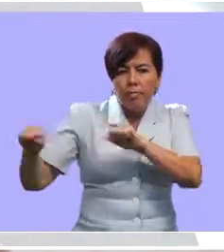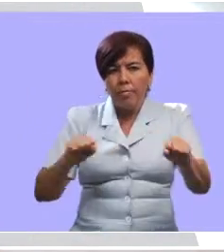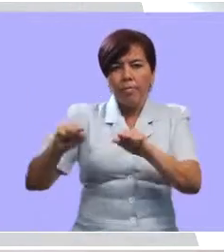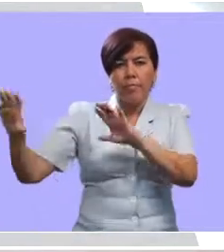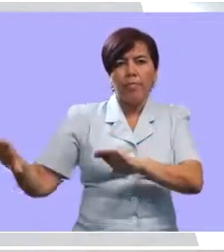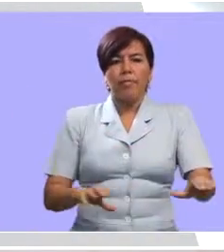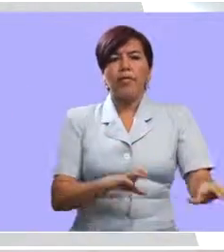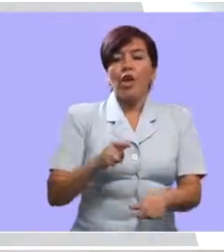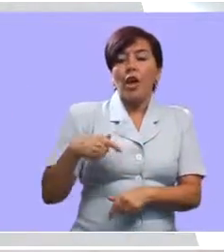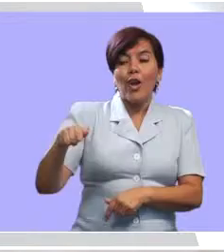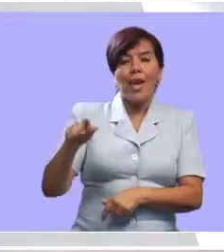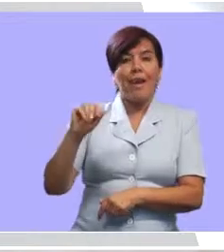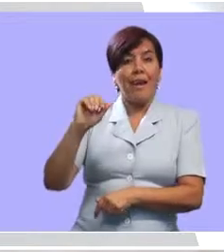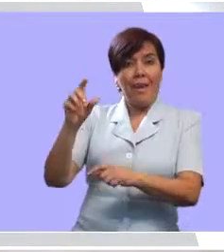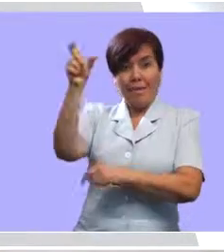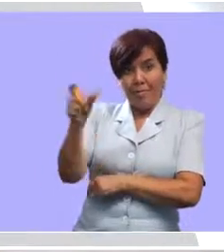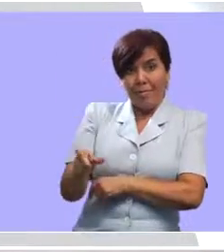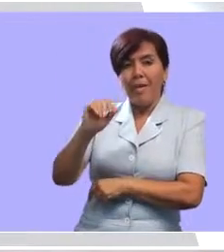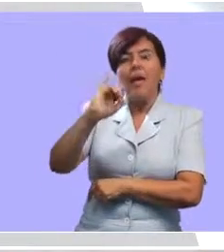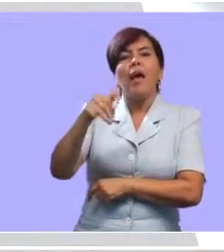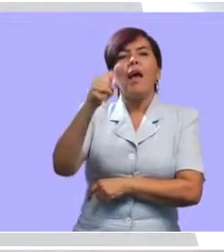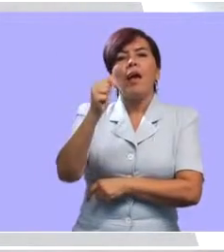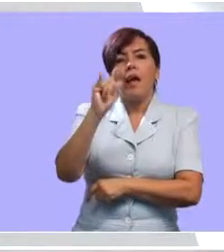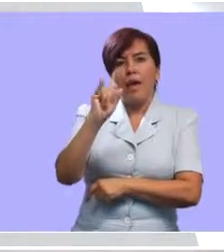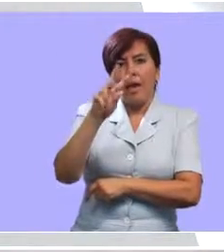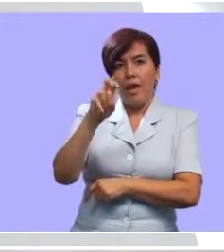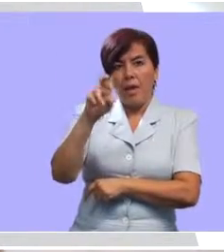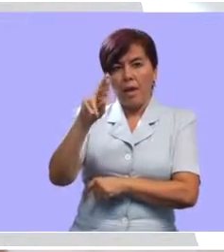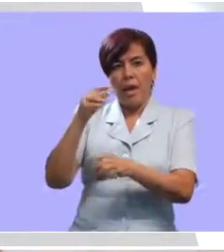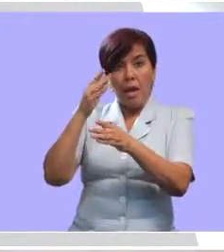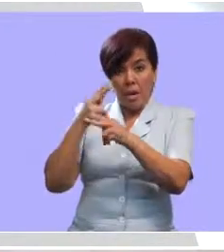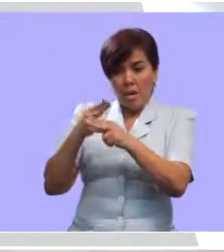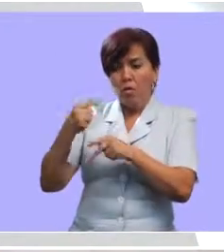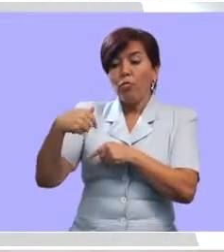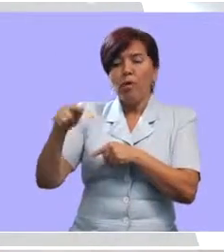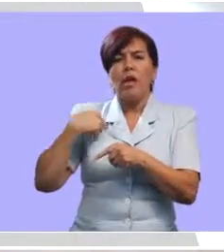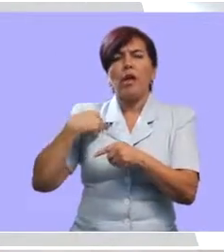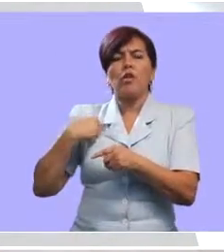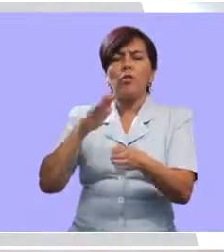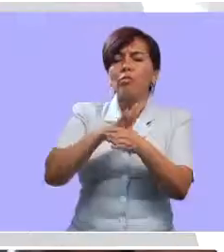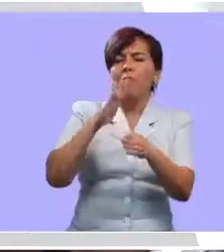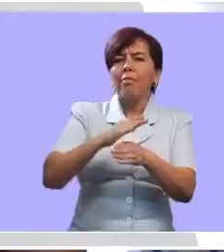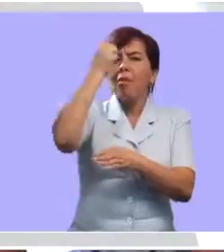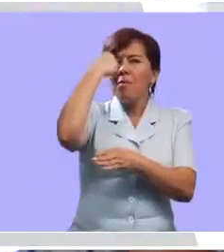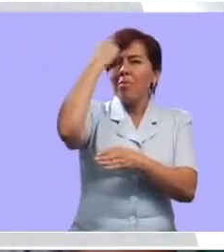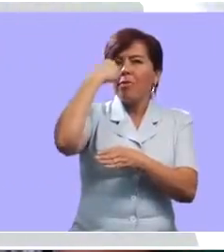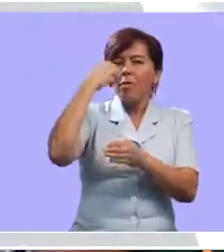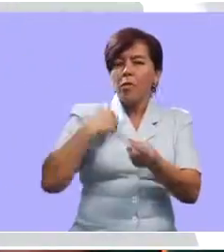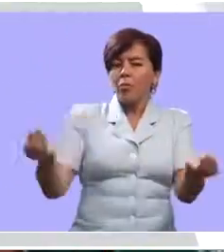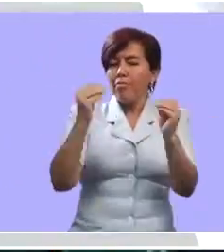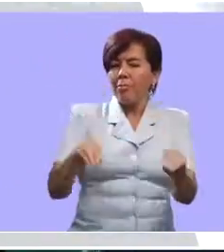actividad de hoy, pues con Fiberg, que hicimos en la actividad de concierto musical pedagógico, pues tener una tarde pues